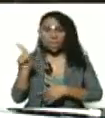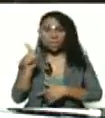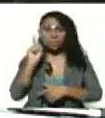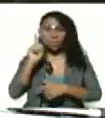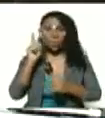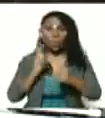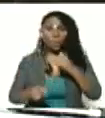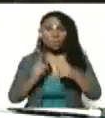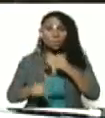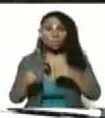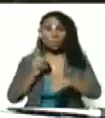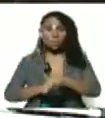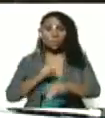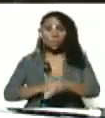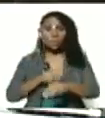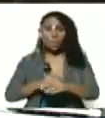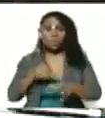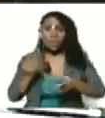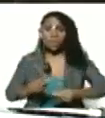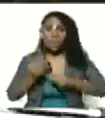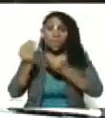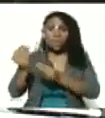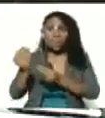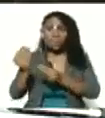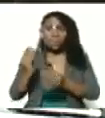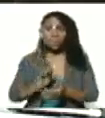tus últimos minutos, antes de entregarle a Simón.